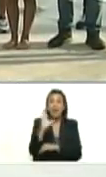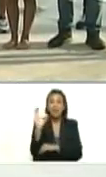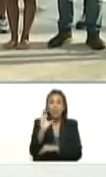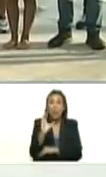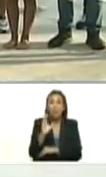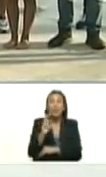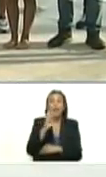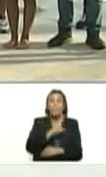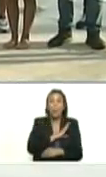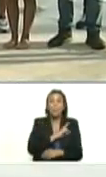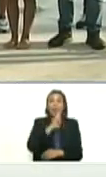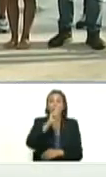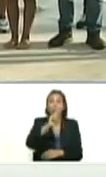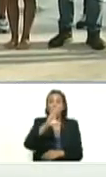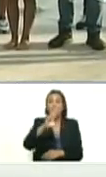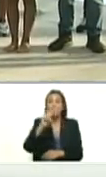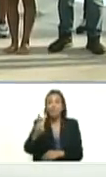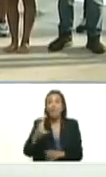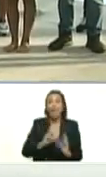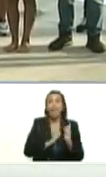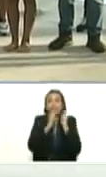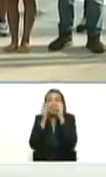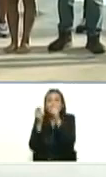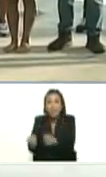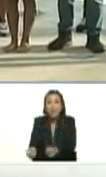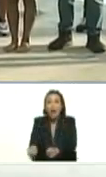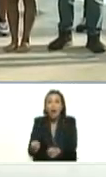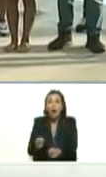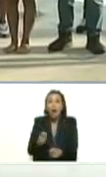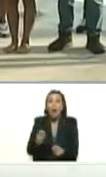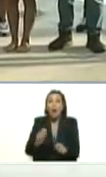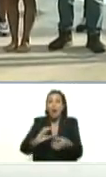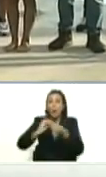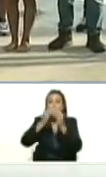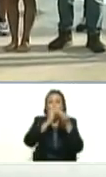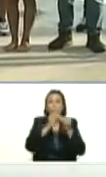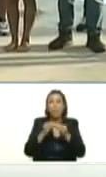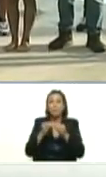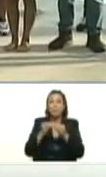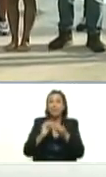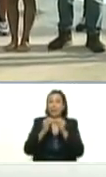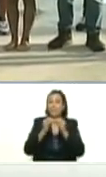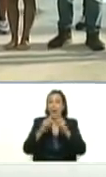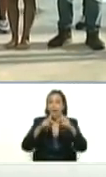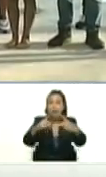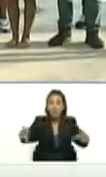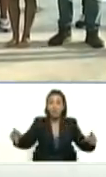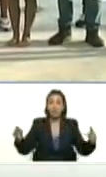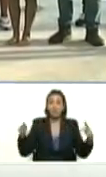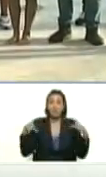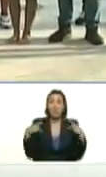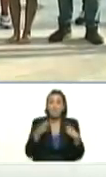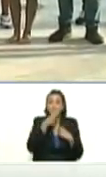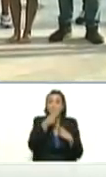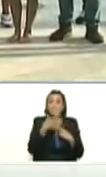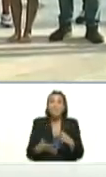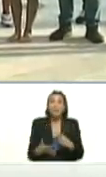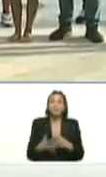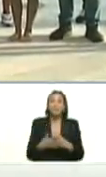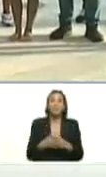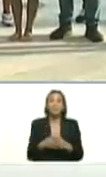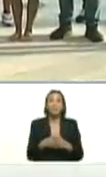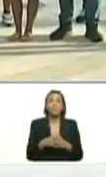y de la UCB vamos a entregar totalmente recuperada, reparada y bella, bellísima